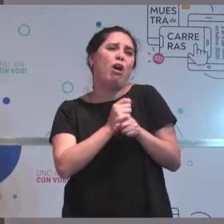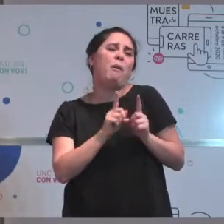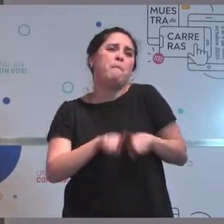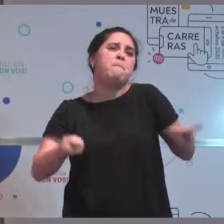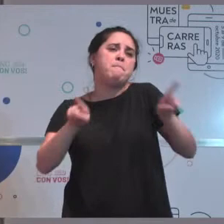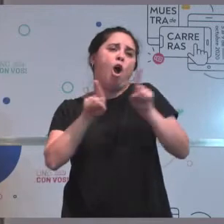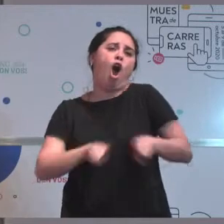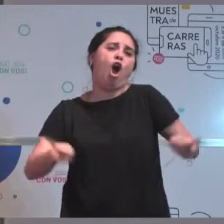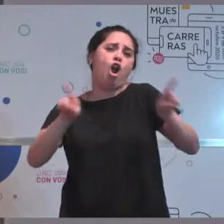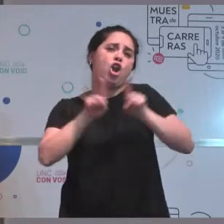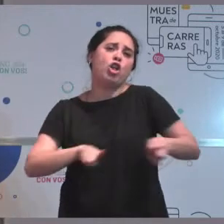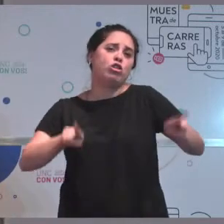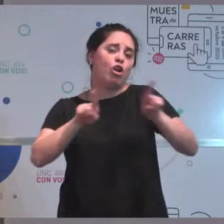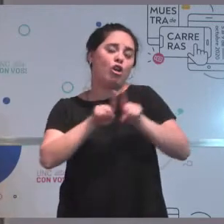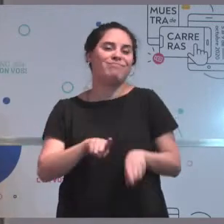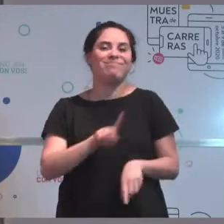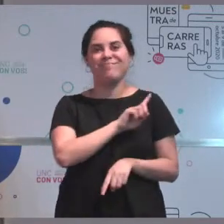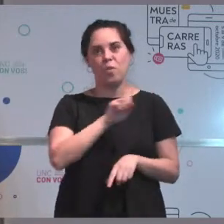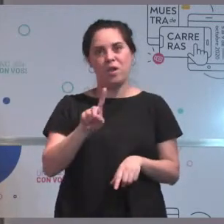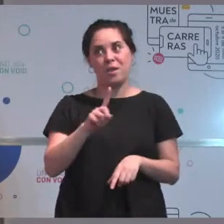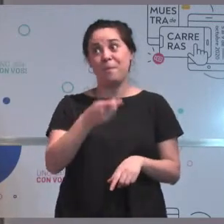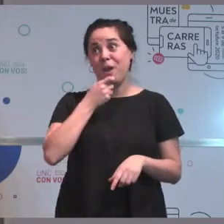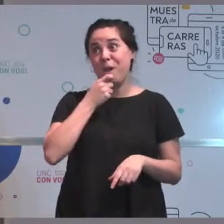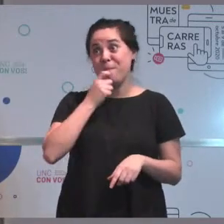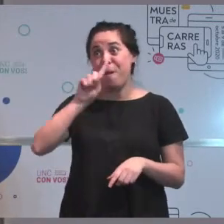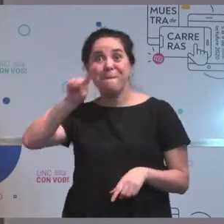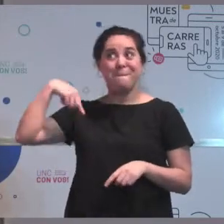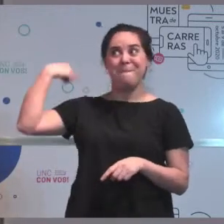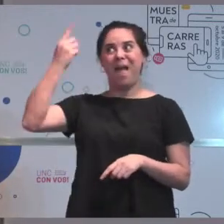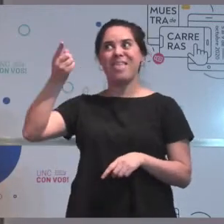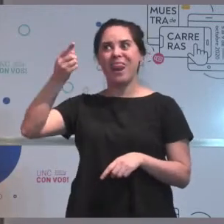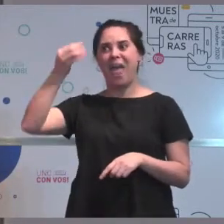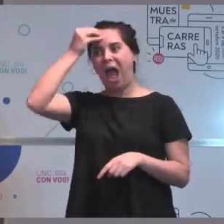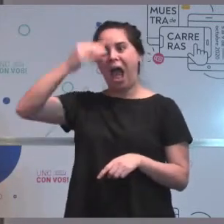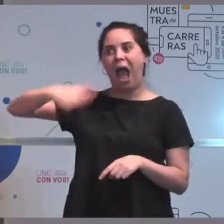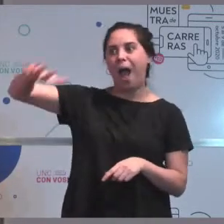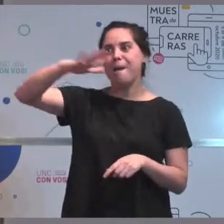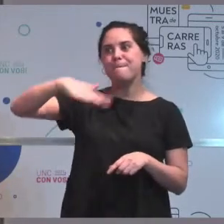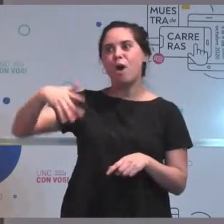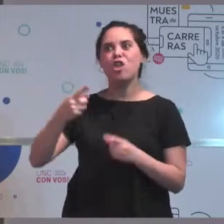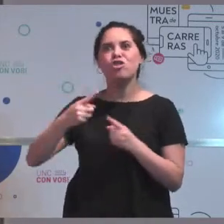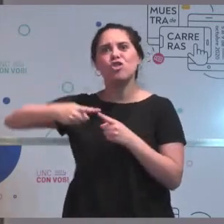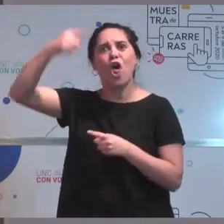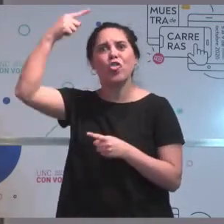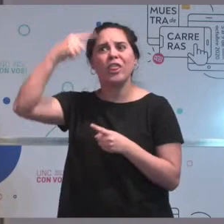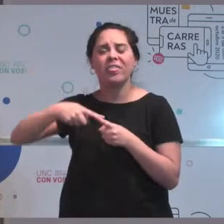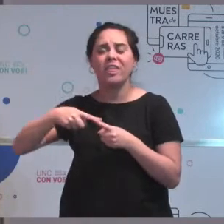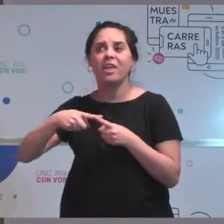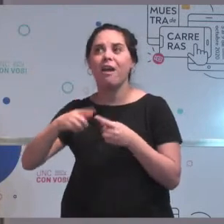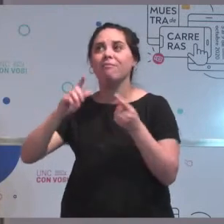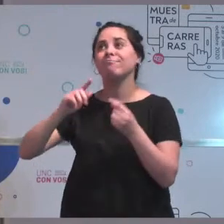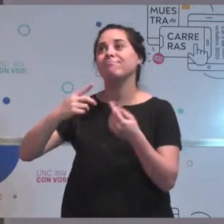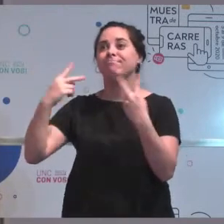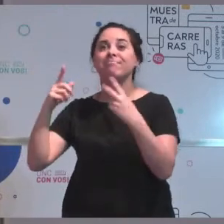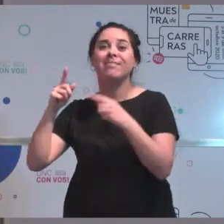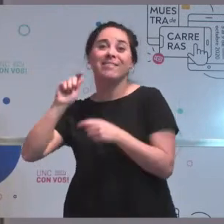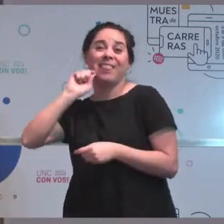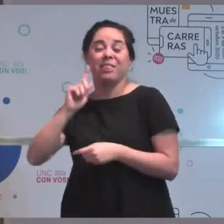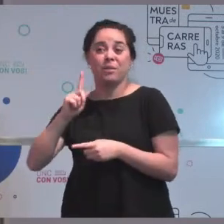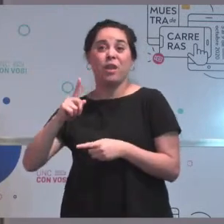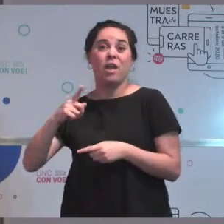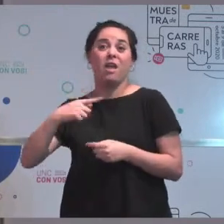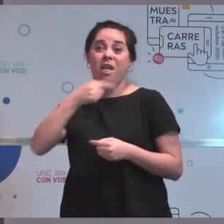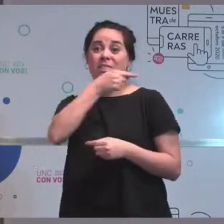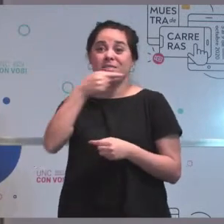Un día, por ejemplo, mañana voy a estar todo el día en el campo. Hay veces que estás todo el día en la obra. Hay veces que te pasas semanas